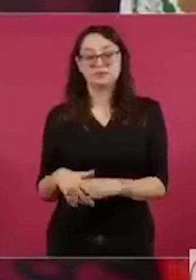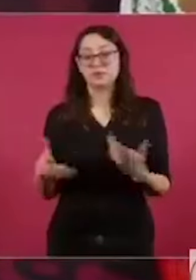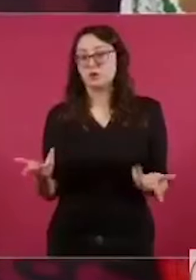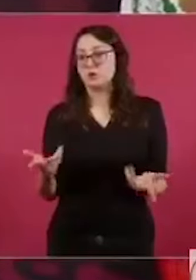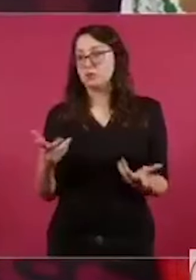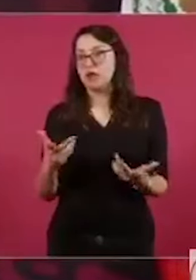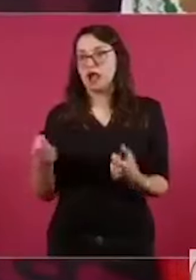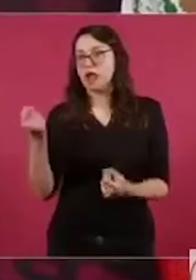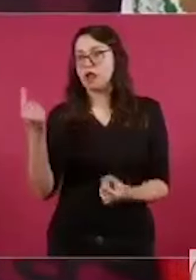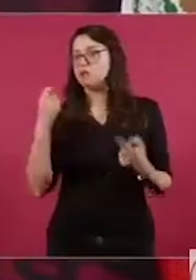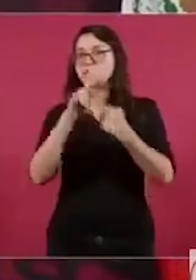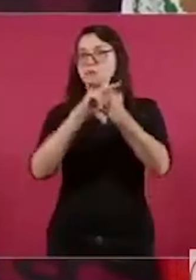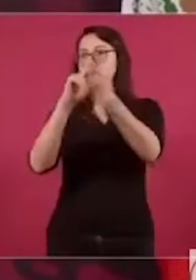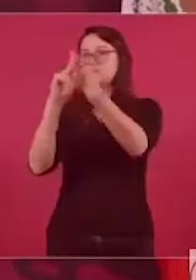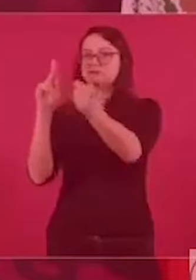varios países del mundo.